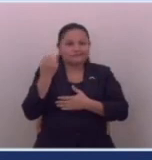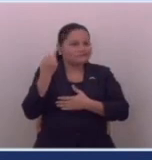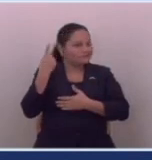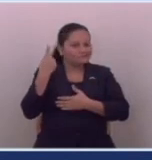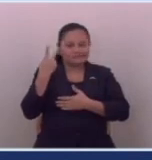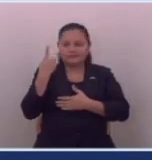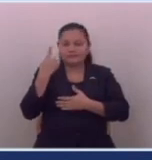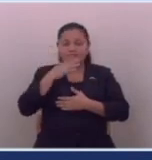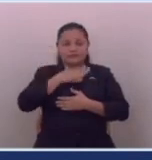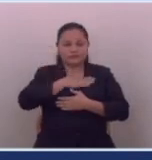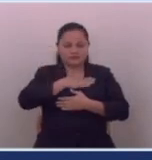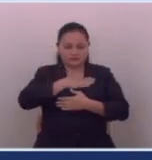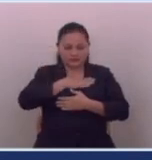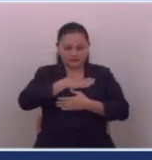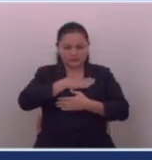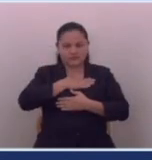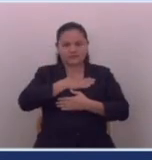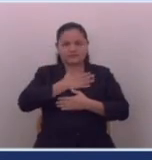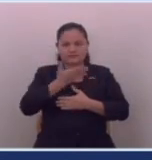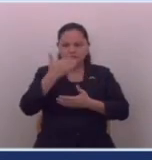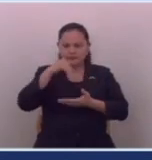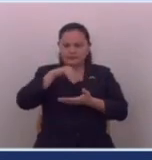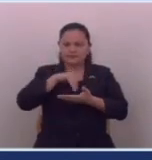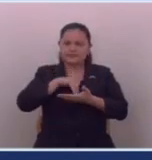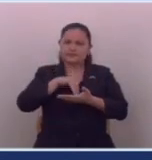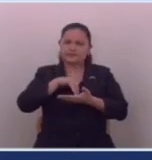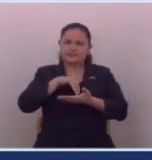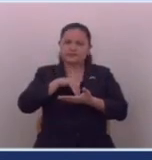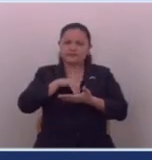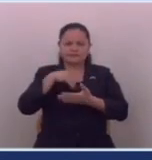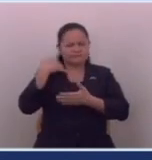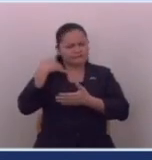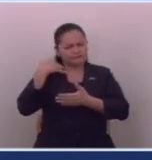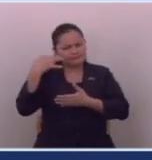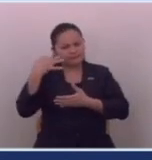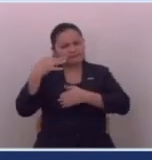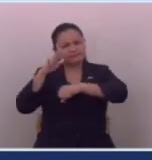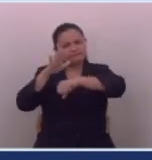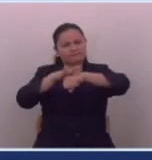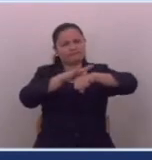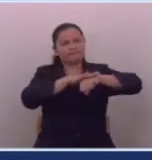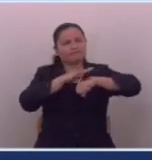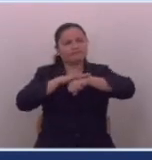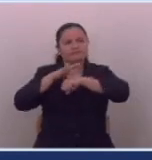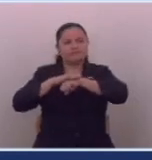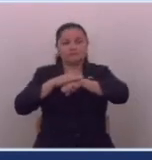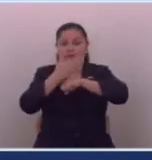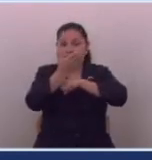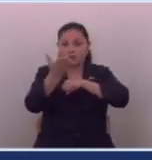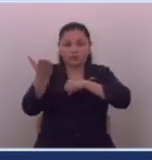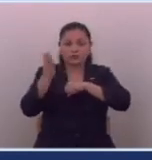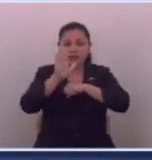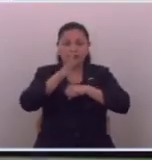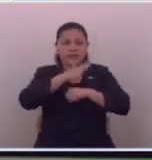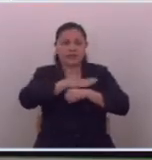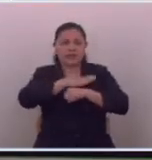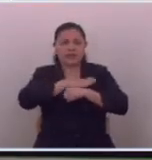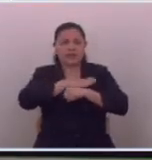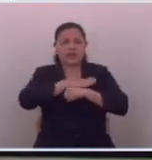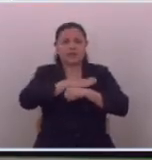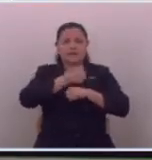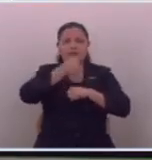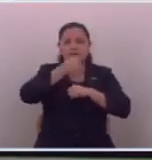yo vuelvo e invito a los generadores de contenido